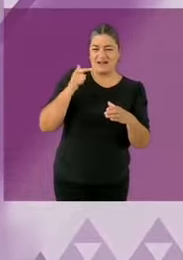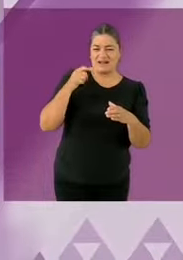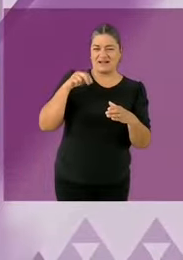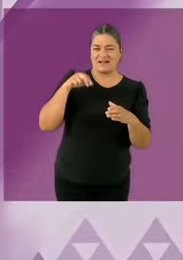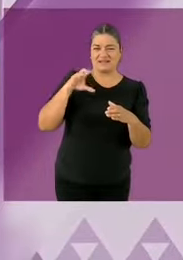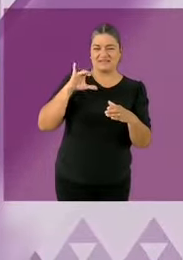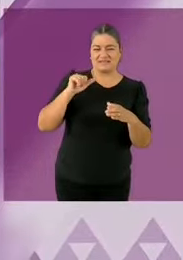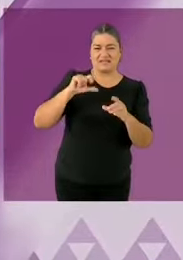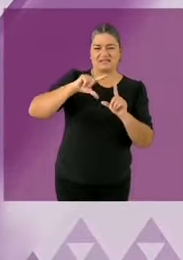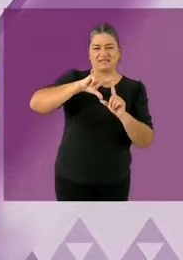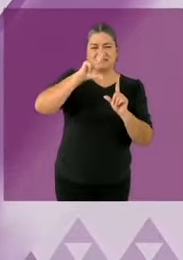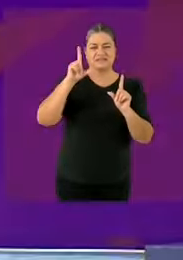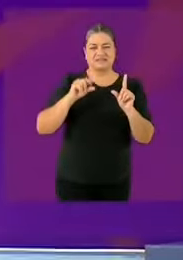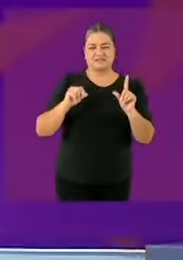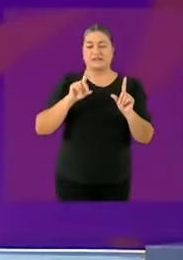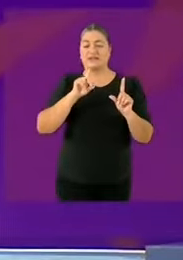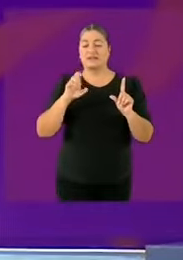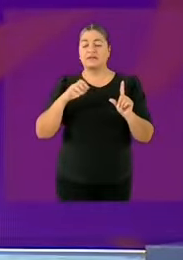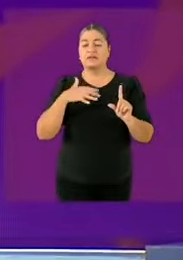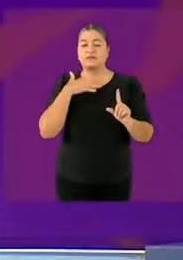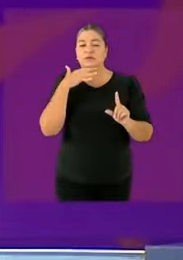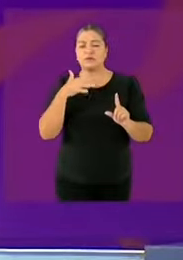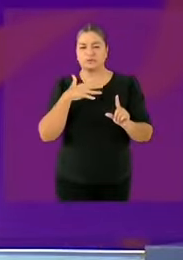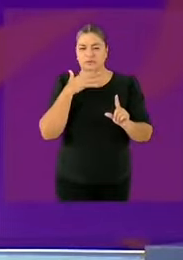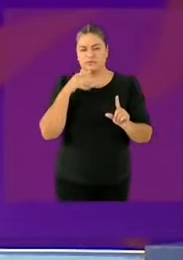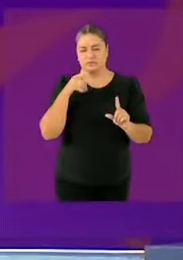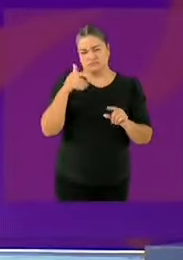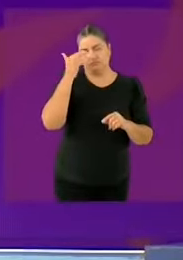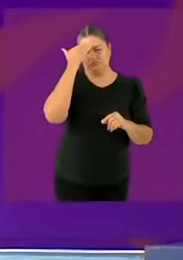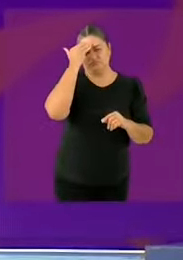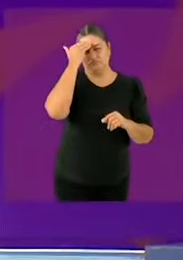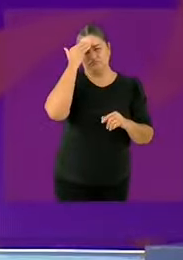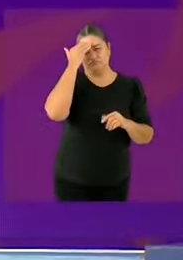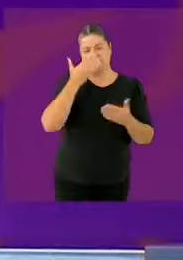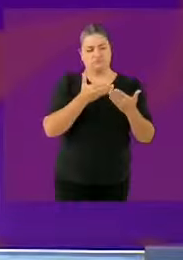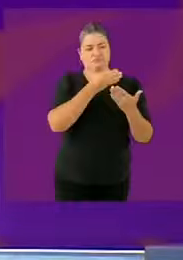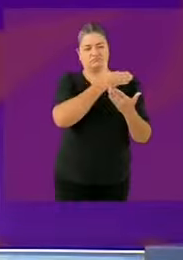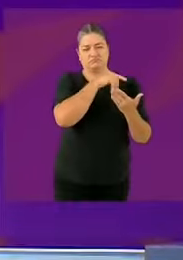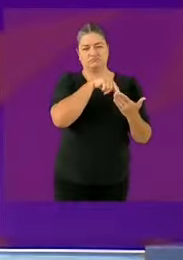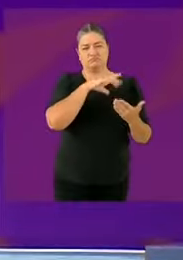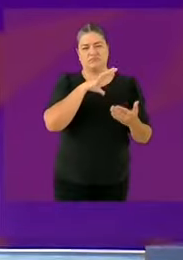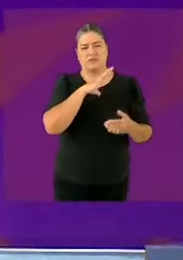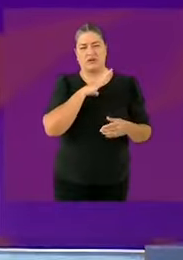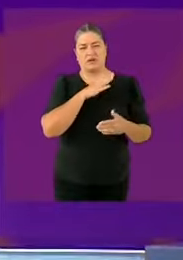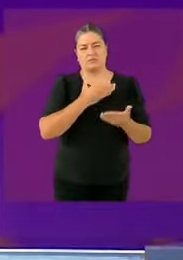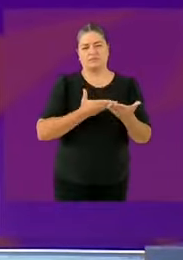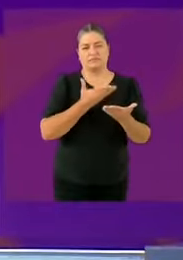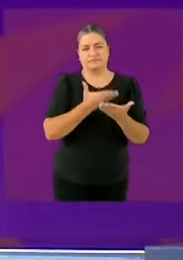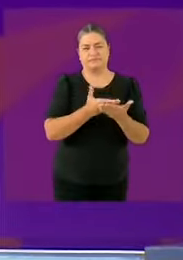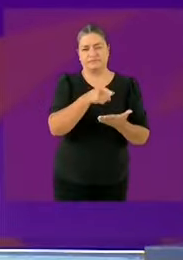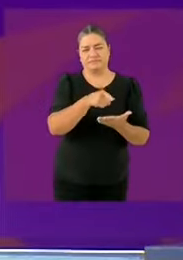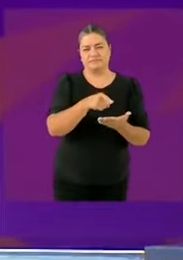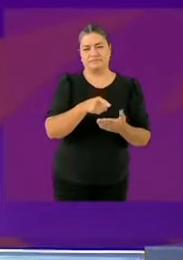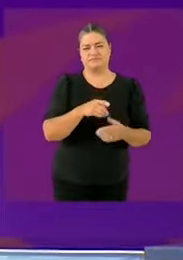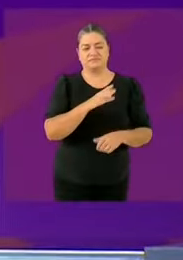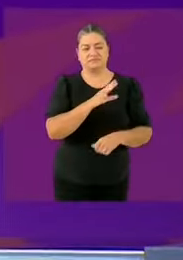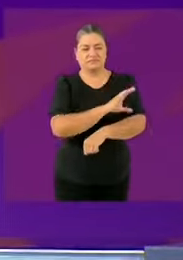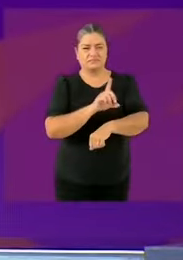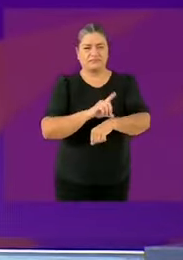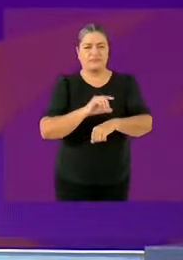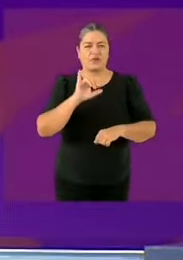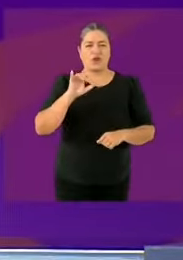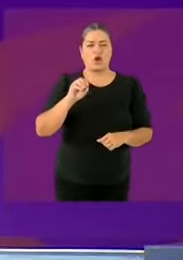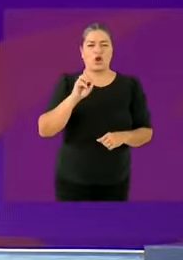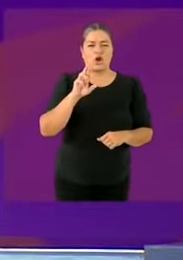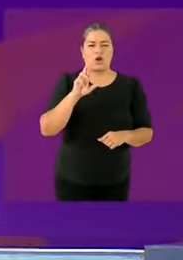conocen, las coordina el doctor Juan Ramón de la Fuente. se consultó a una gran cantidad de expertos y de